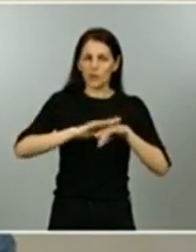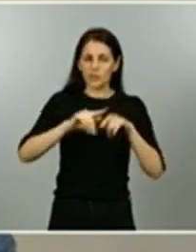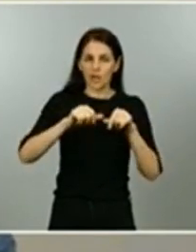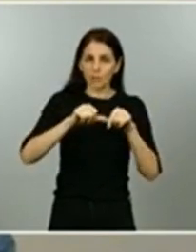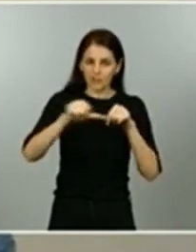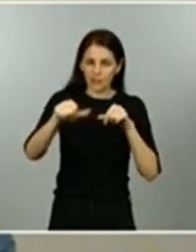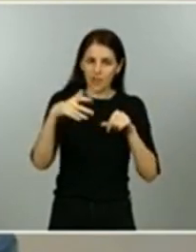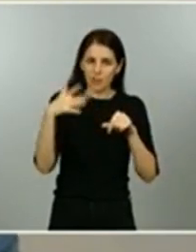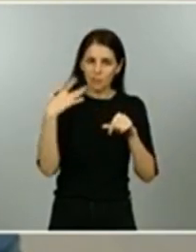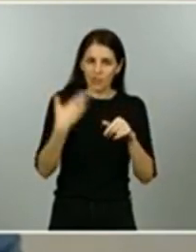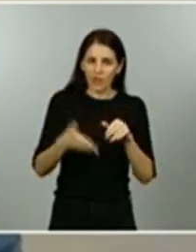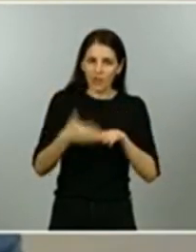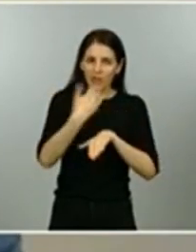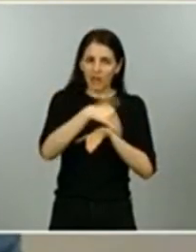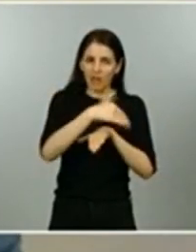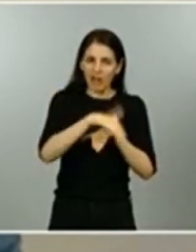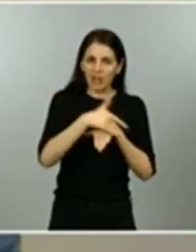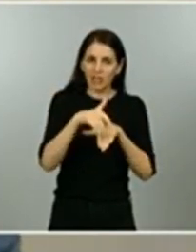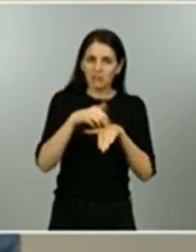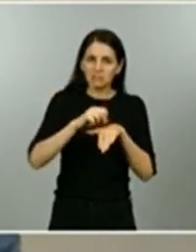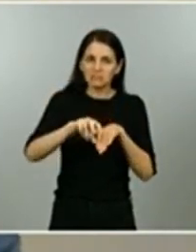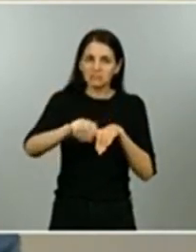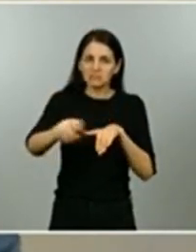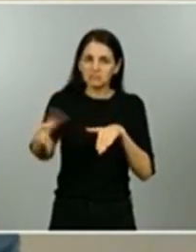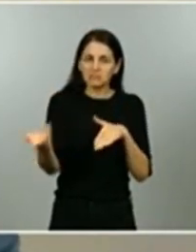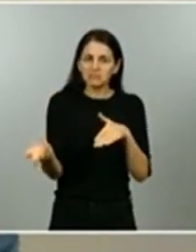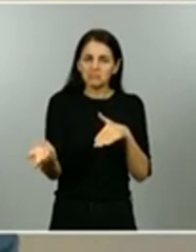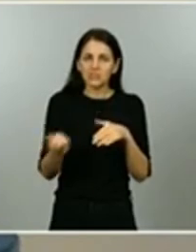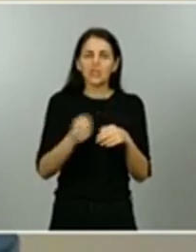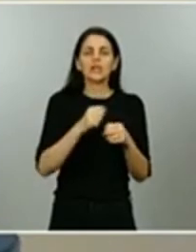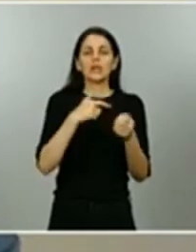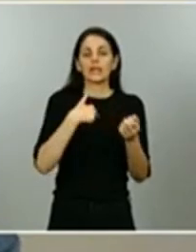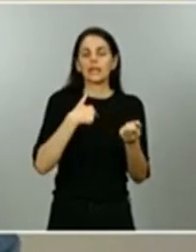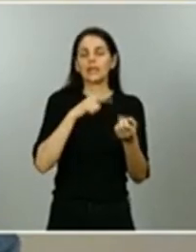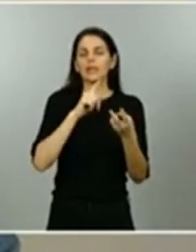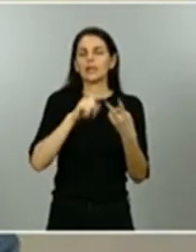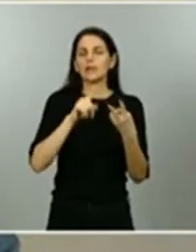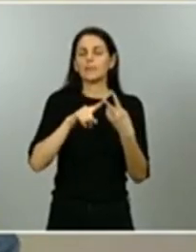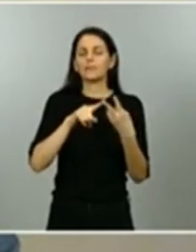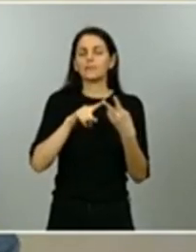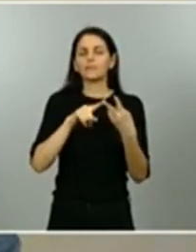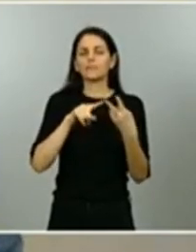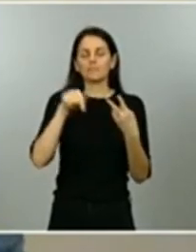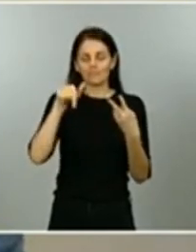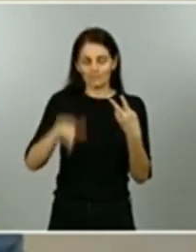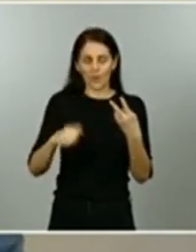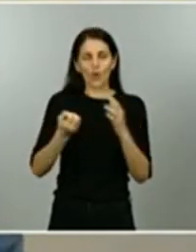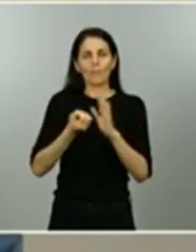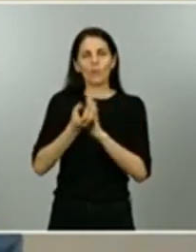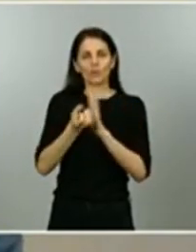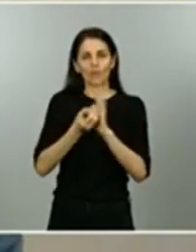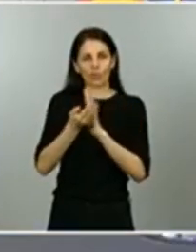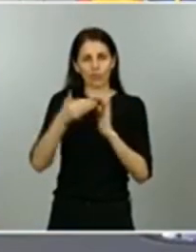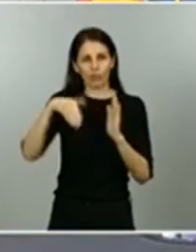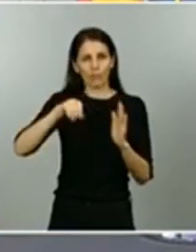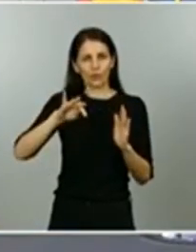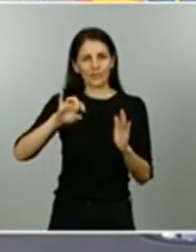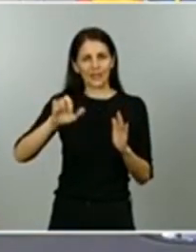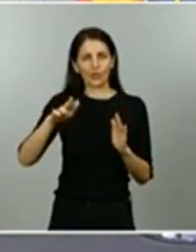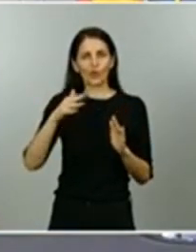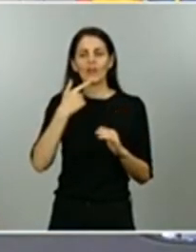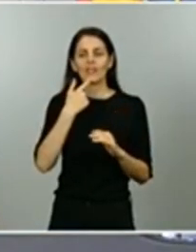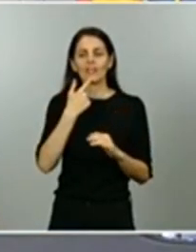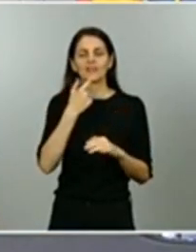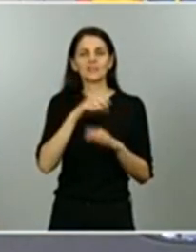paseo y de deporte y luego la ministra Montero ha dicho esta mañana que ya están estudiando más prórrogas del estado de alarma pero dado la